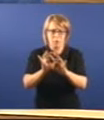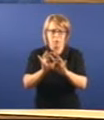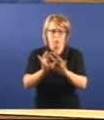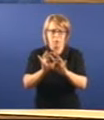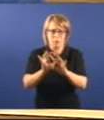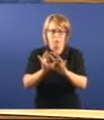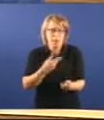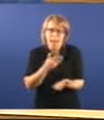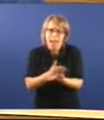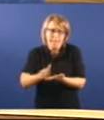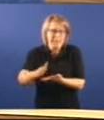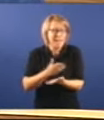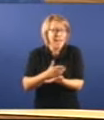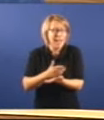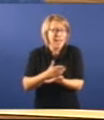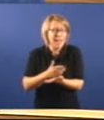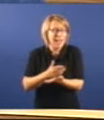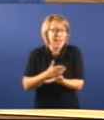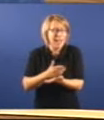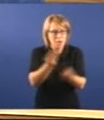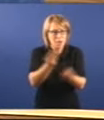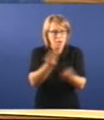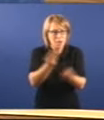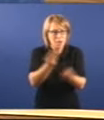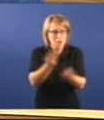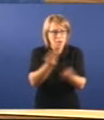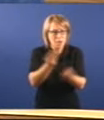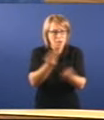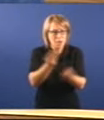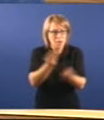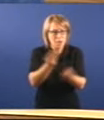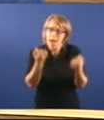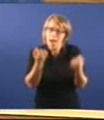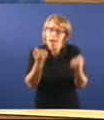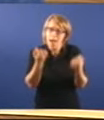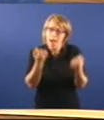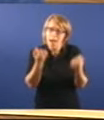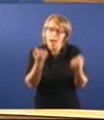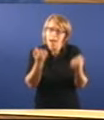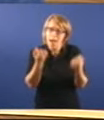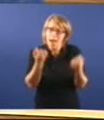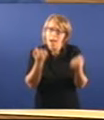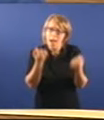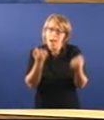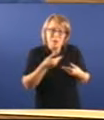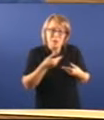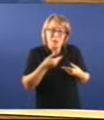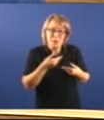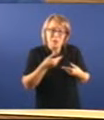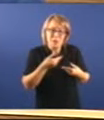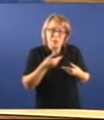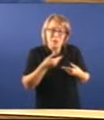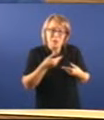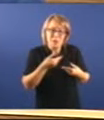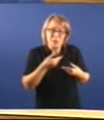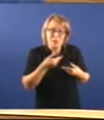independencia e que teñamos que mellorar estamos mellorando a pesares de non contar para nada coa súa axuda e coa súa unidade que volvo